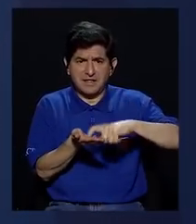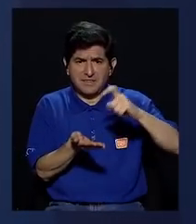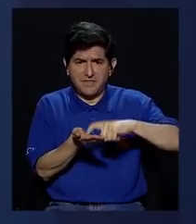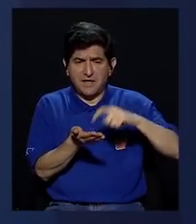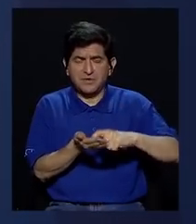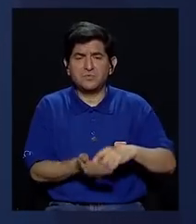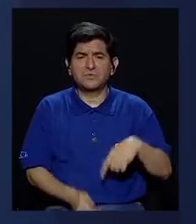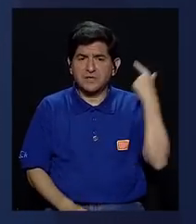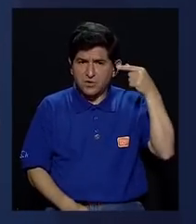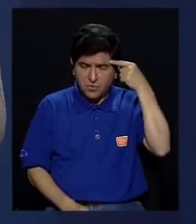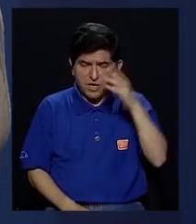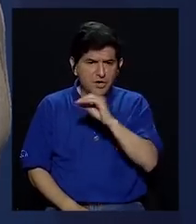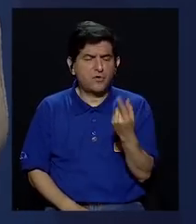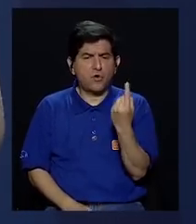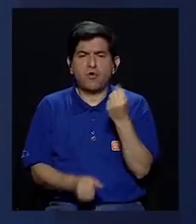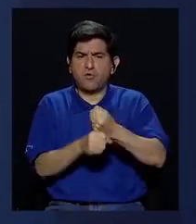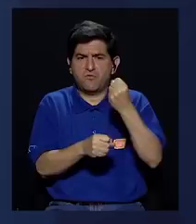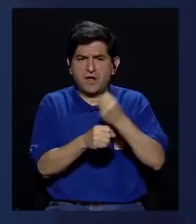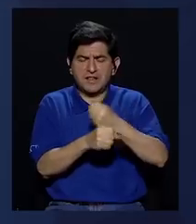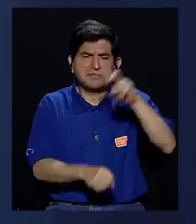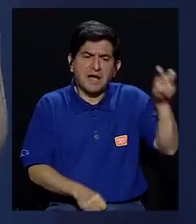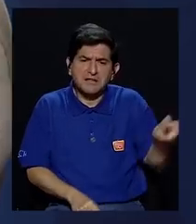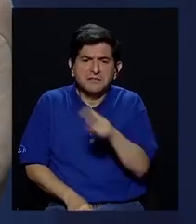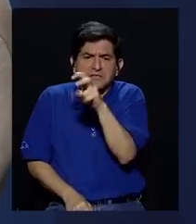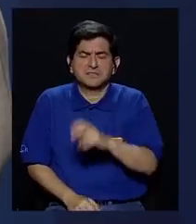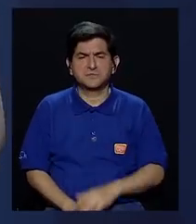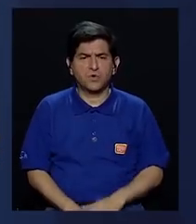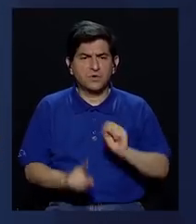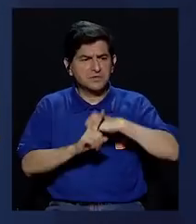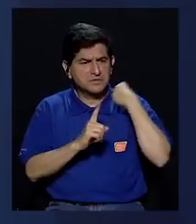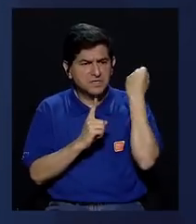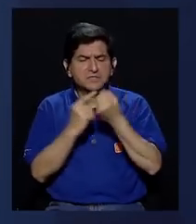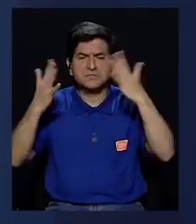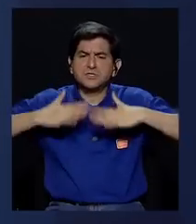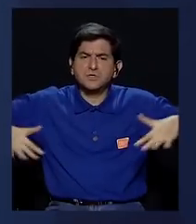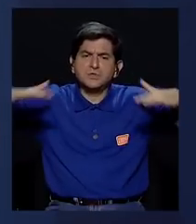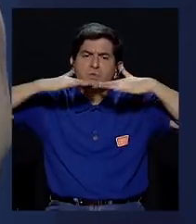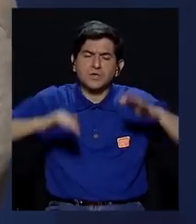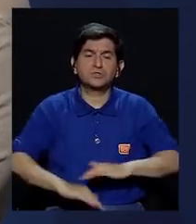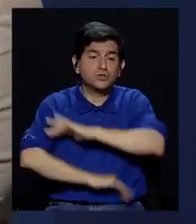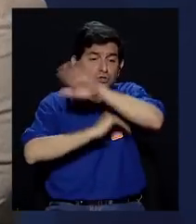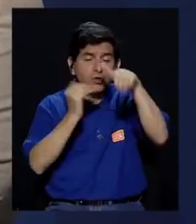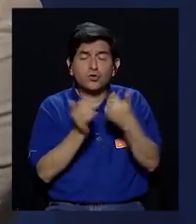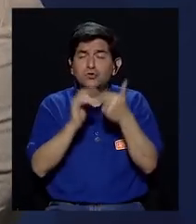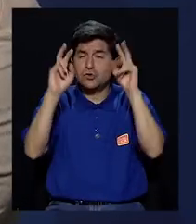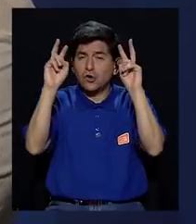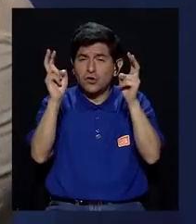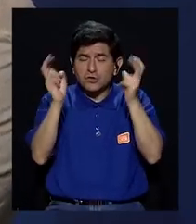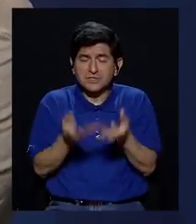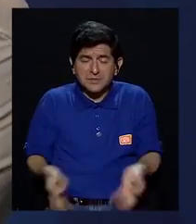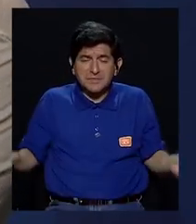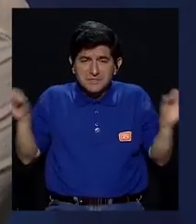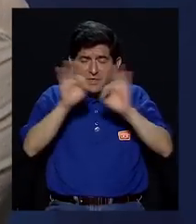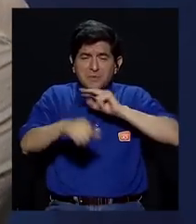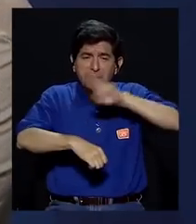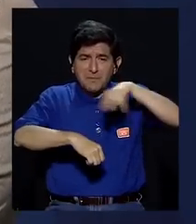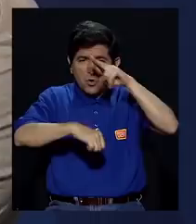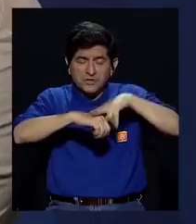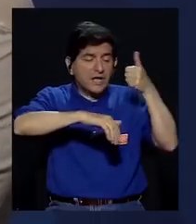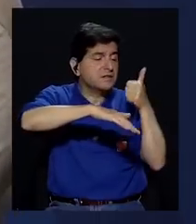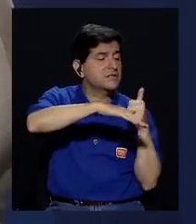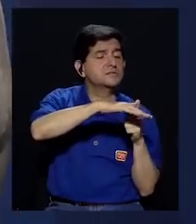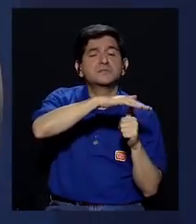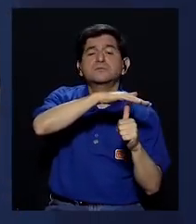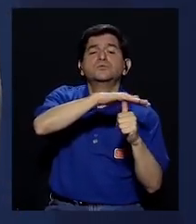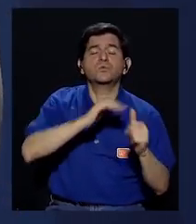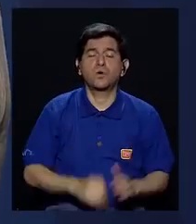discutiendo sobre desempleo, sobre el asunto de transportes, sobre el asunto medioambiental. Todos los grandes problemas nacionales están